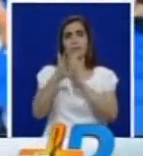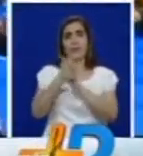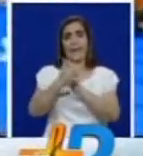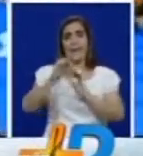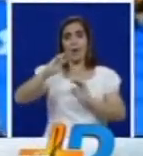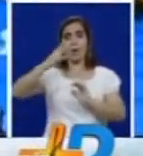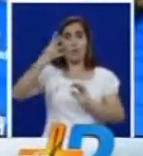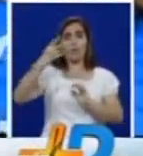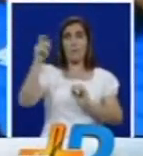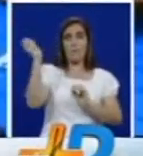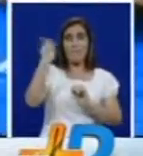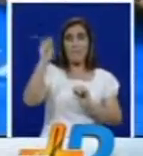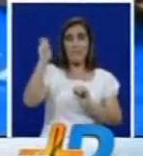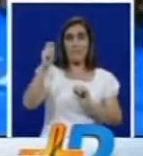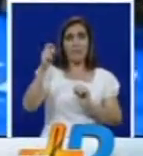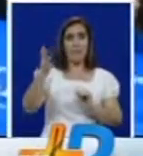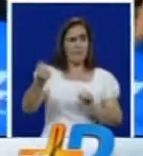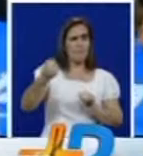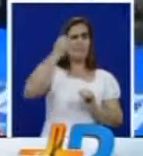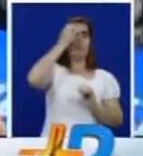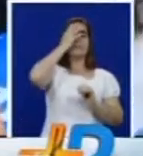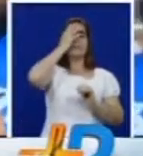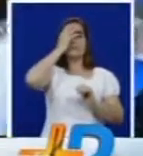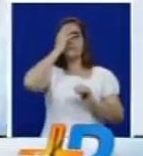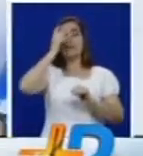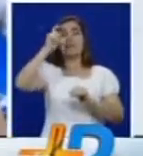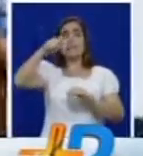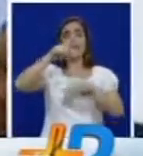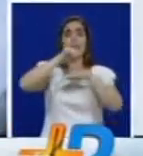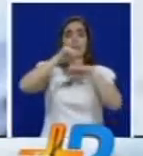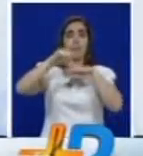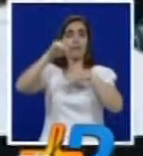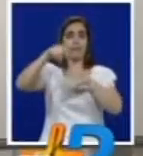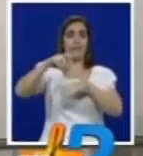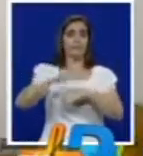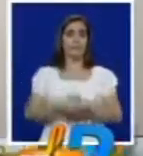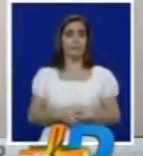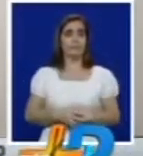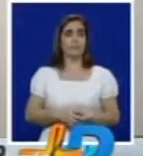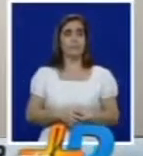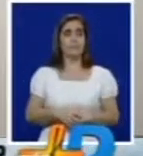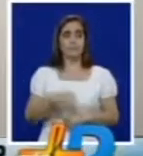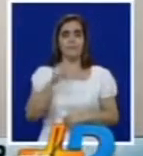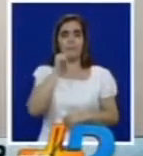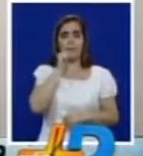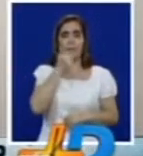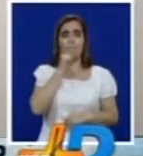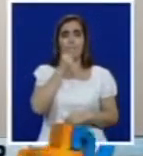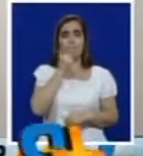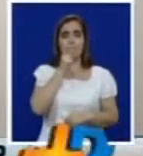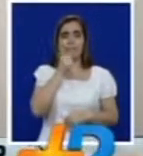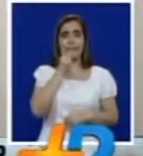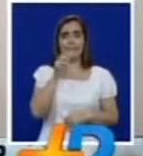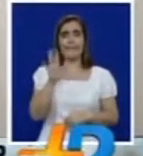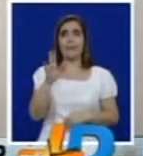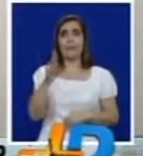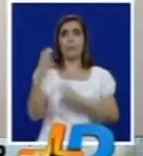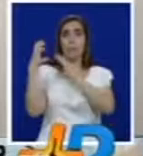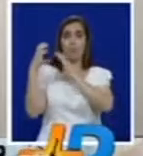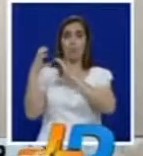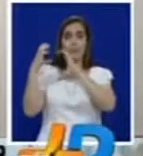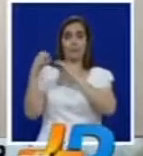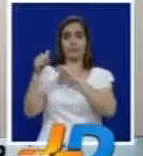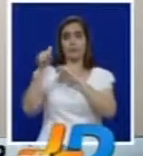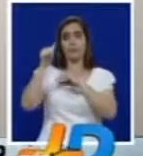asalto de la pelea le produjo una lesión interna de la que será operado en las próximas horas mañana me estarán operando si Dios quiere en Popayán